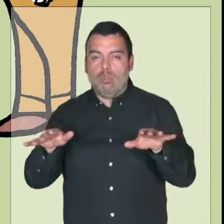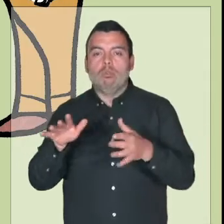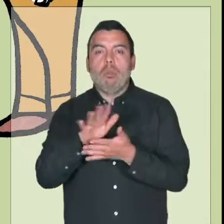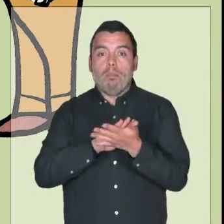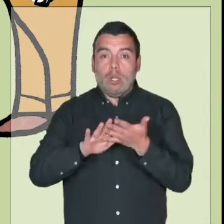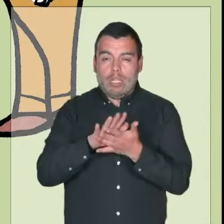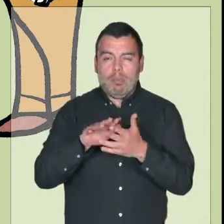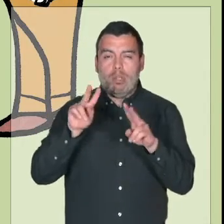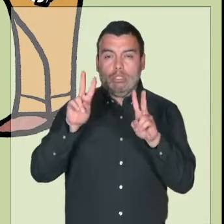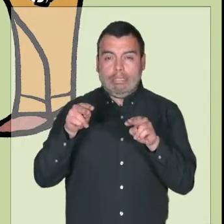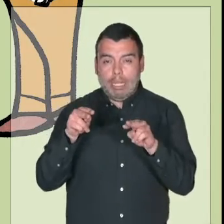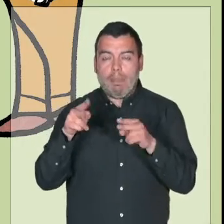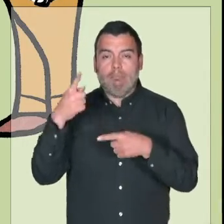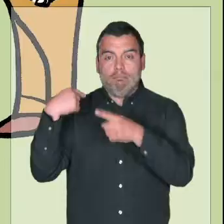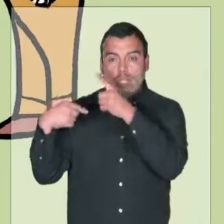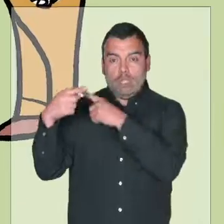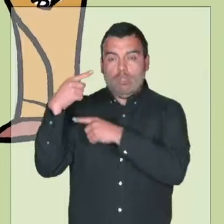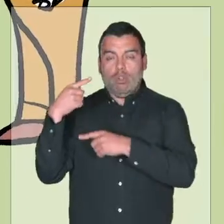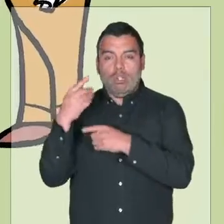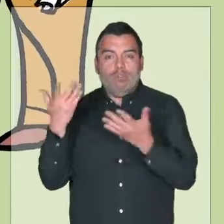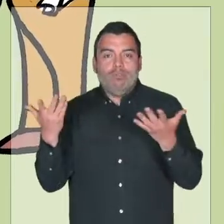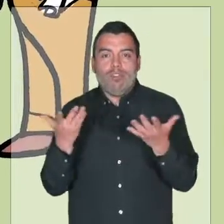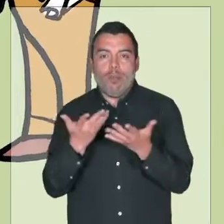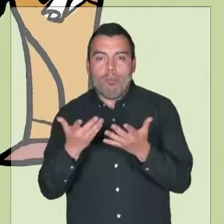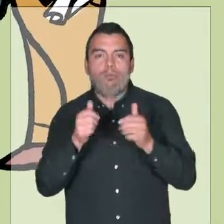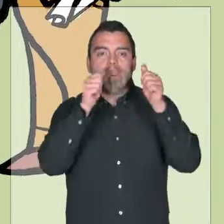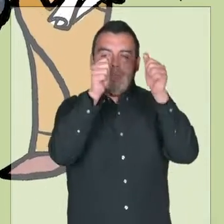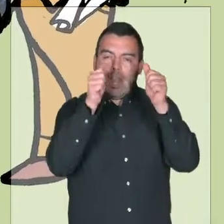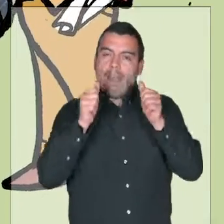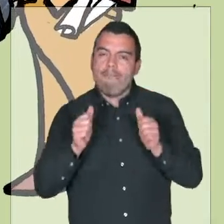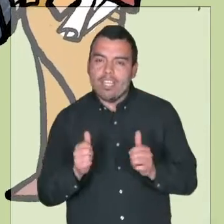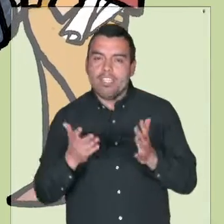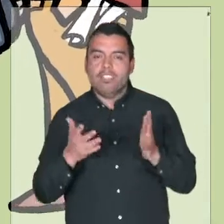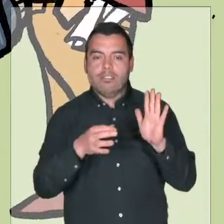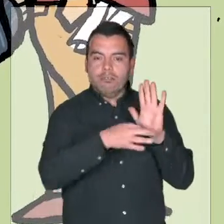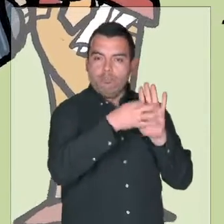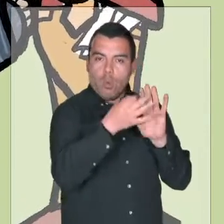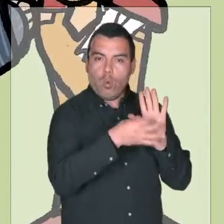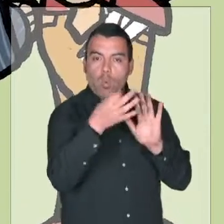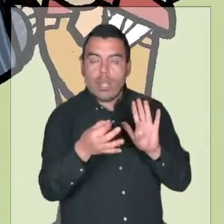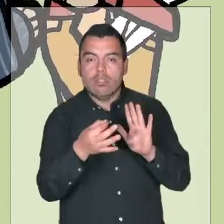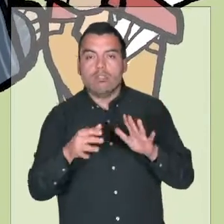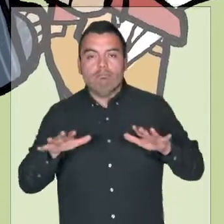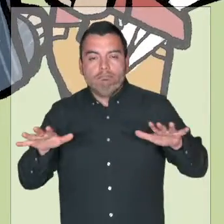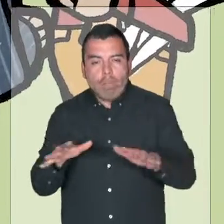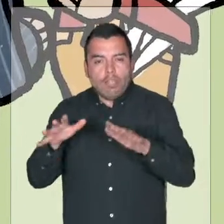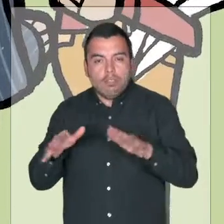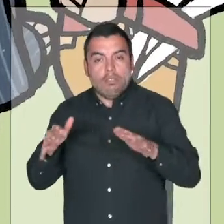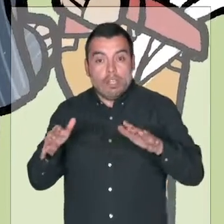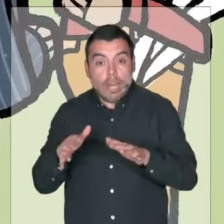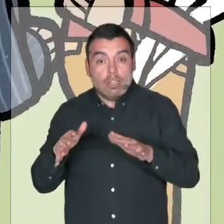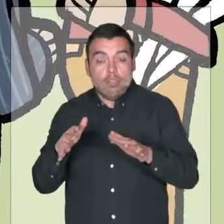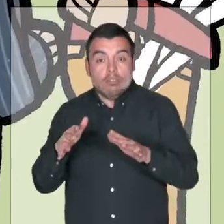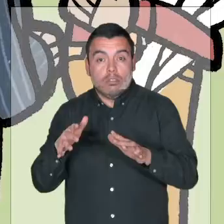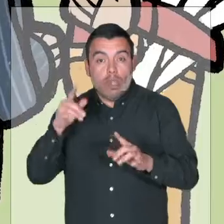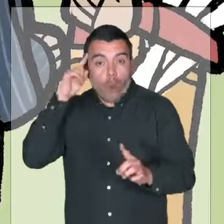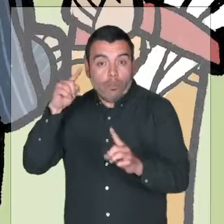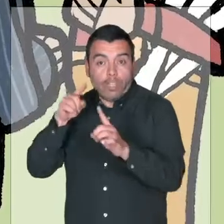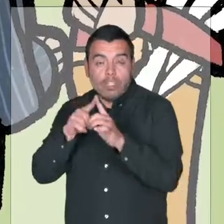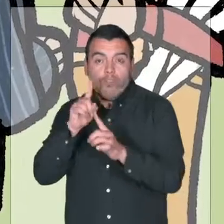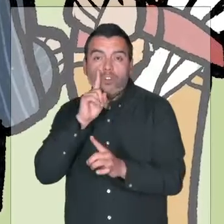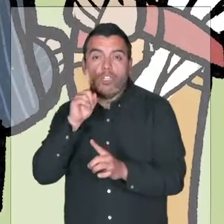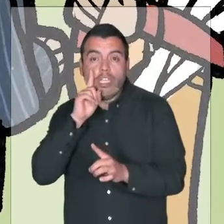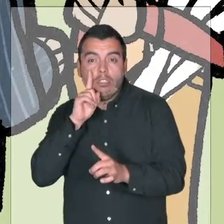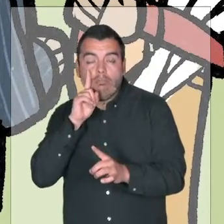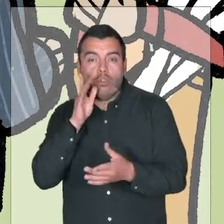parte del casco histórico, promoviendo a través de afiches, cuentos, actividades lúdicas, sobre todo dirigidos a